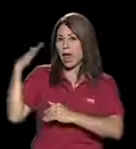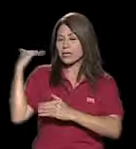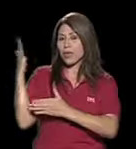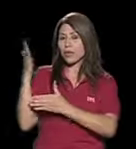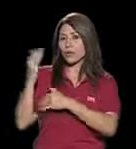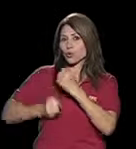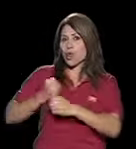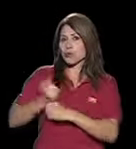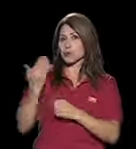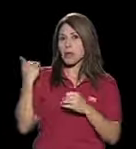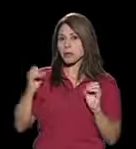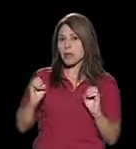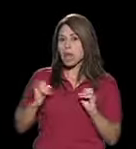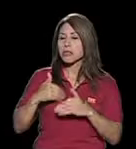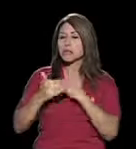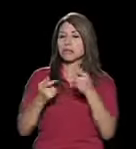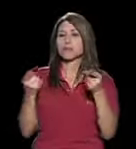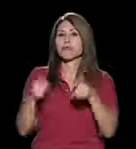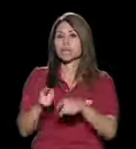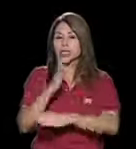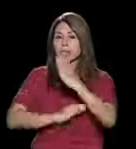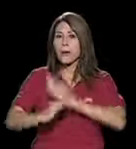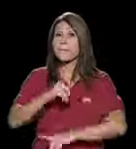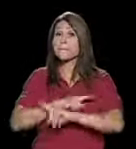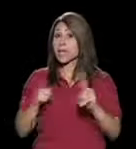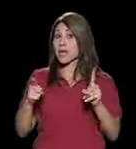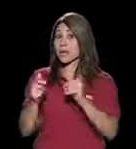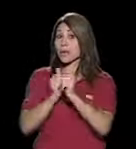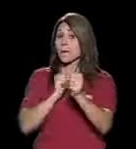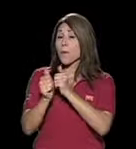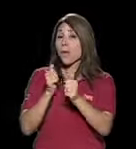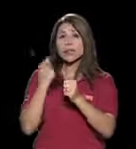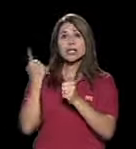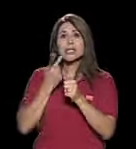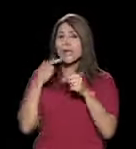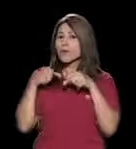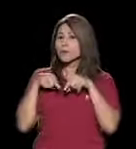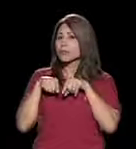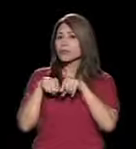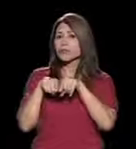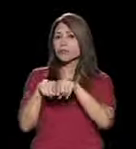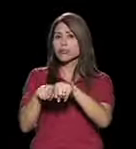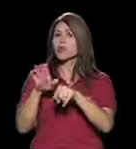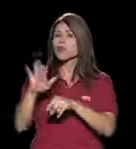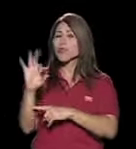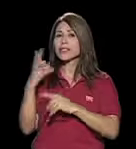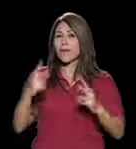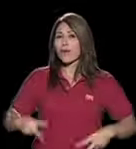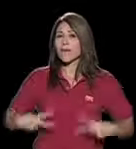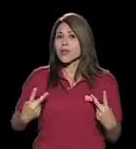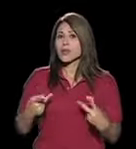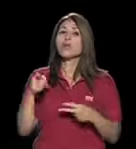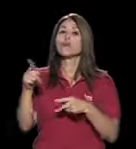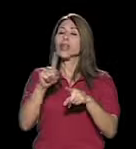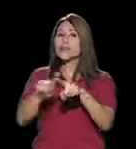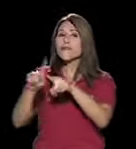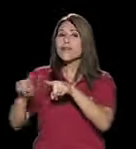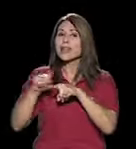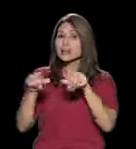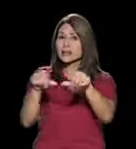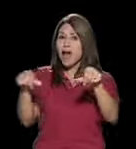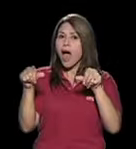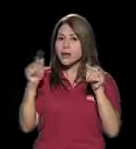Hace algunos años, pero el deporte ha sido transversal en su vida, ¿verdad? Ha sido su estilo de vida así y practica varias